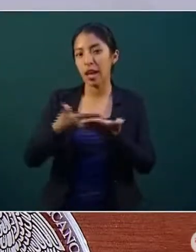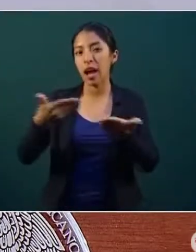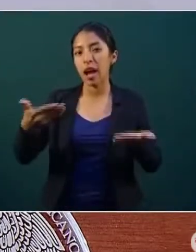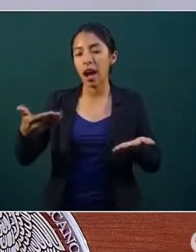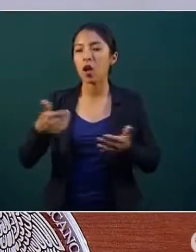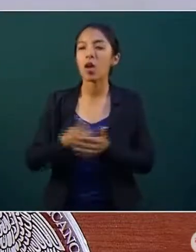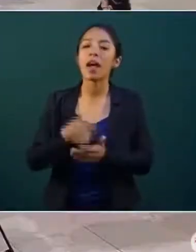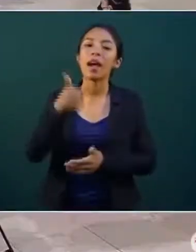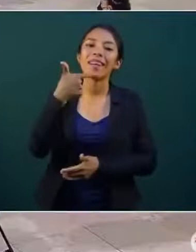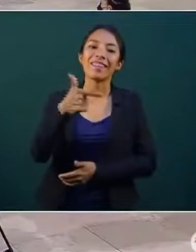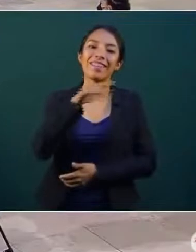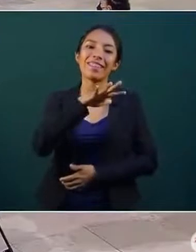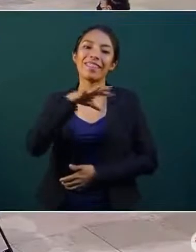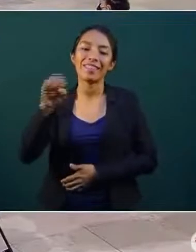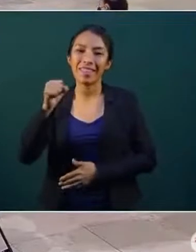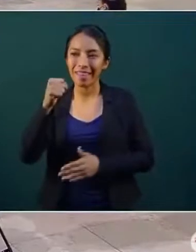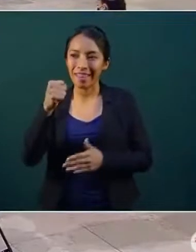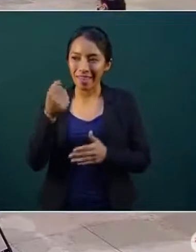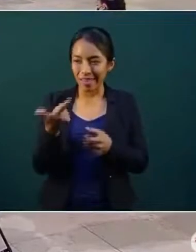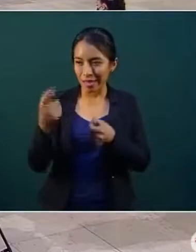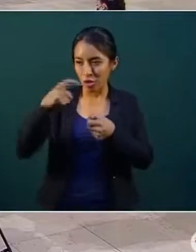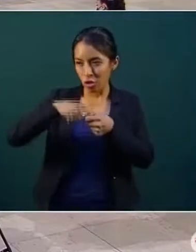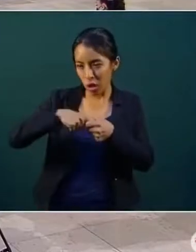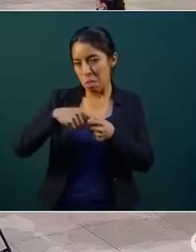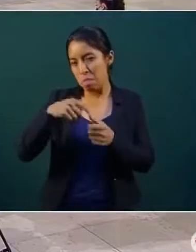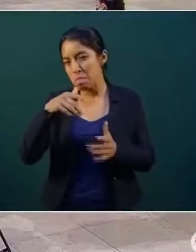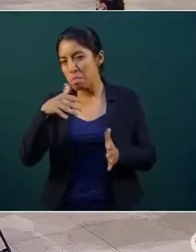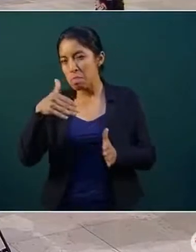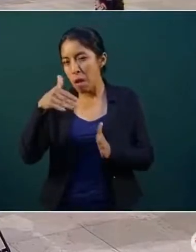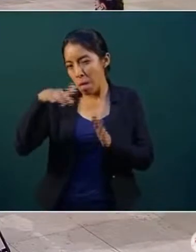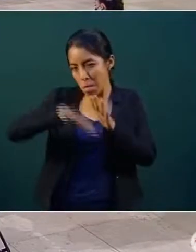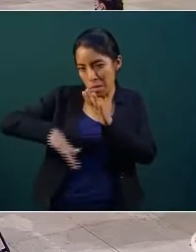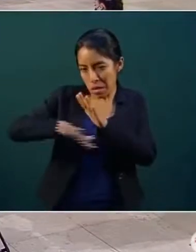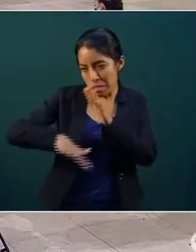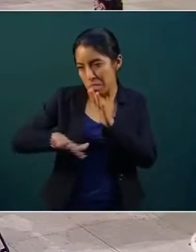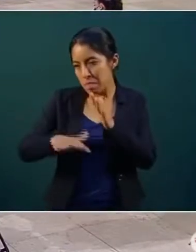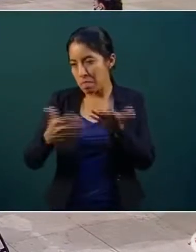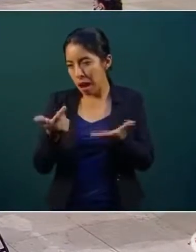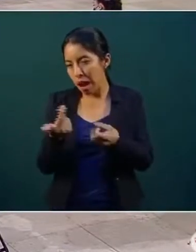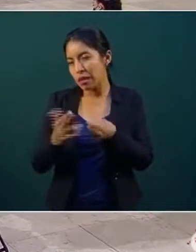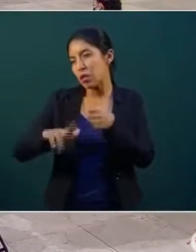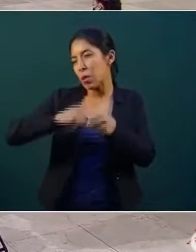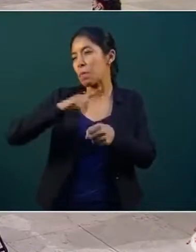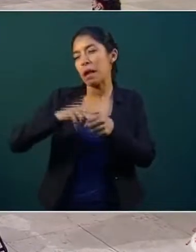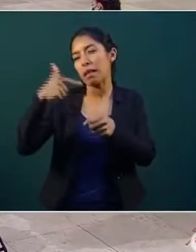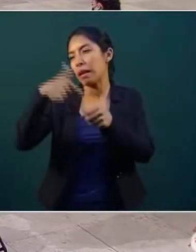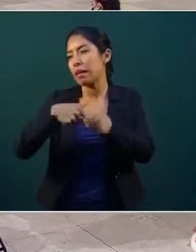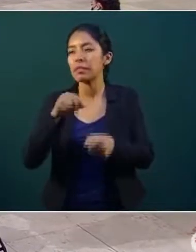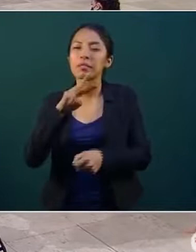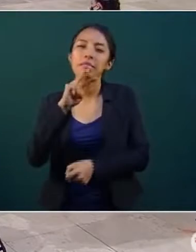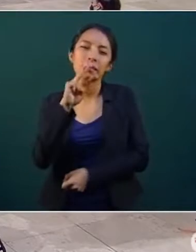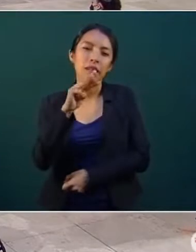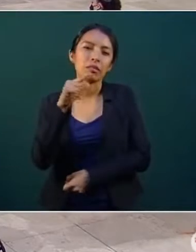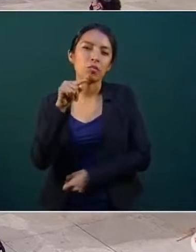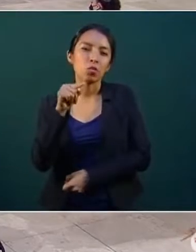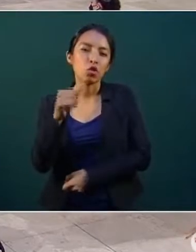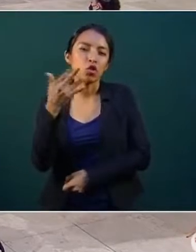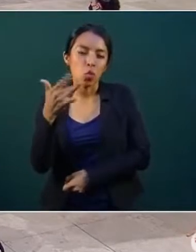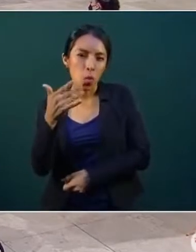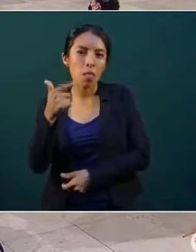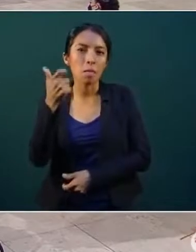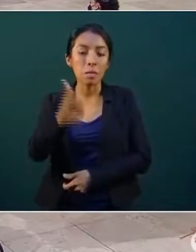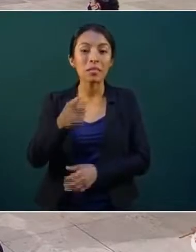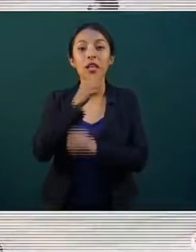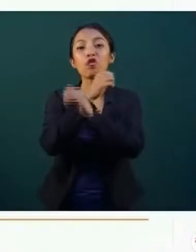y G500 con los más bajos. En la gasolina regular, el margen más alto con 3 pesos con 50 centavos lo encontramos